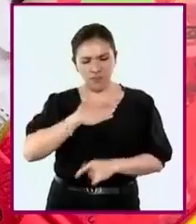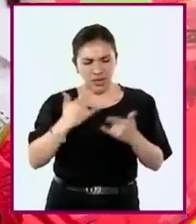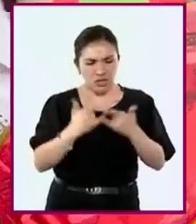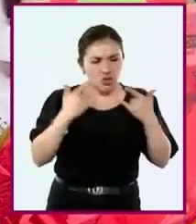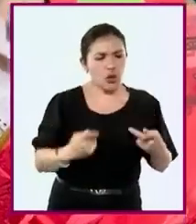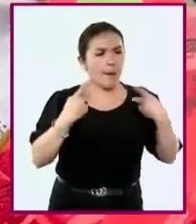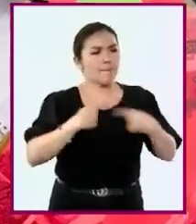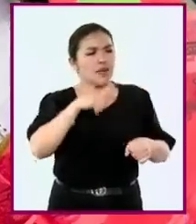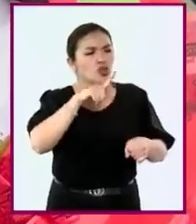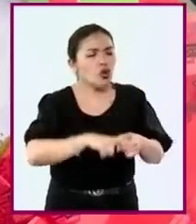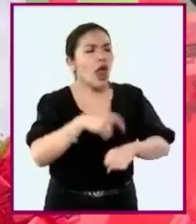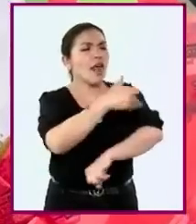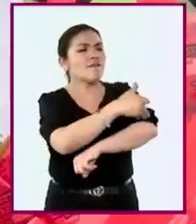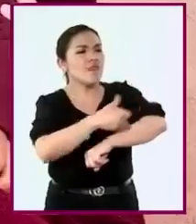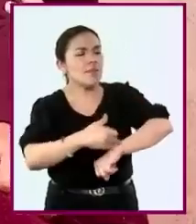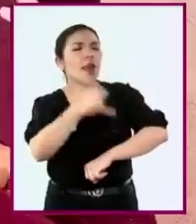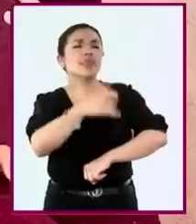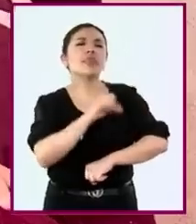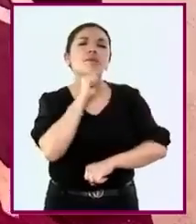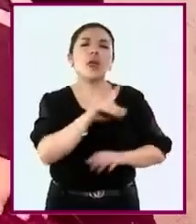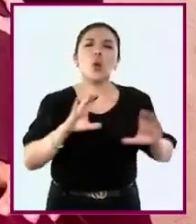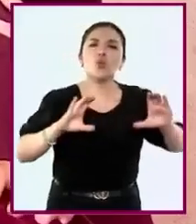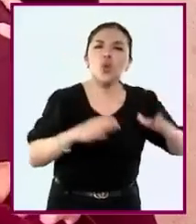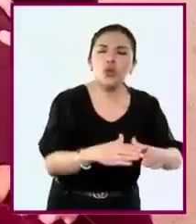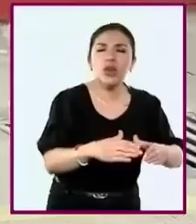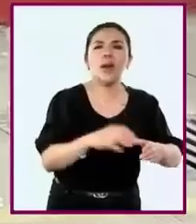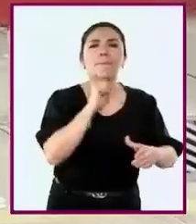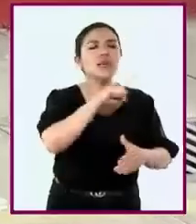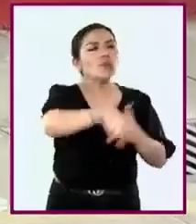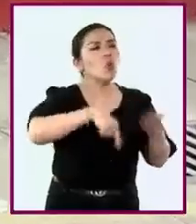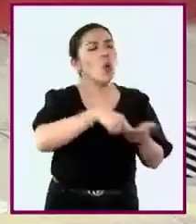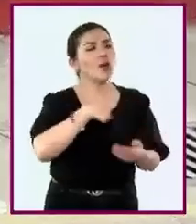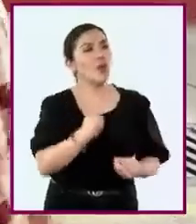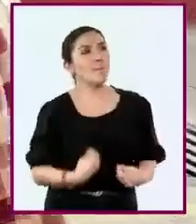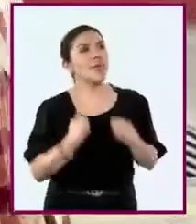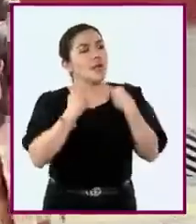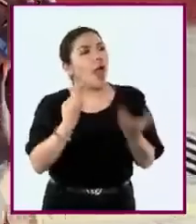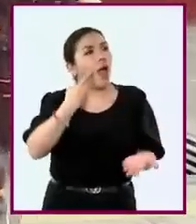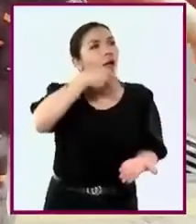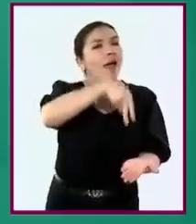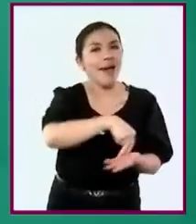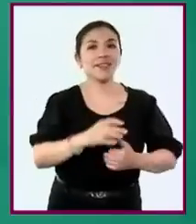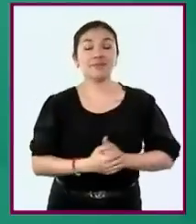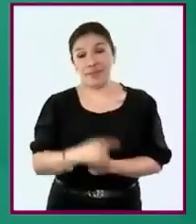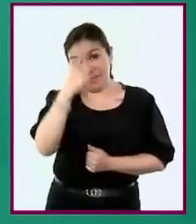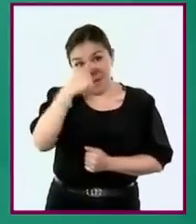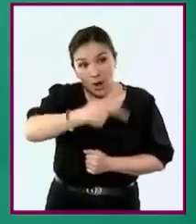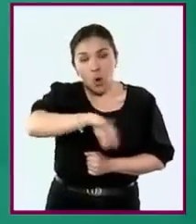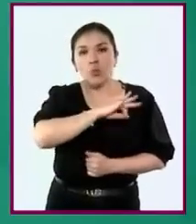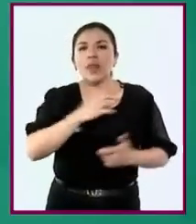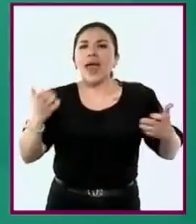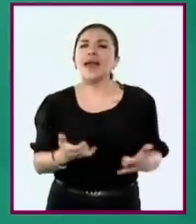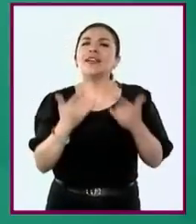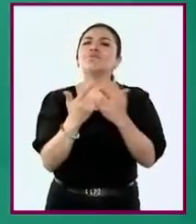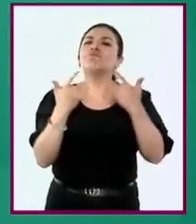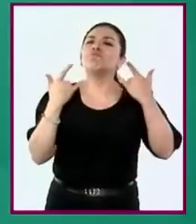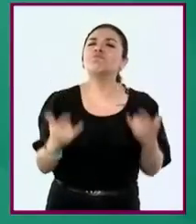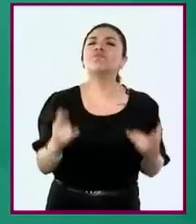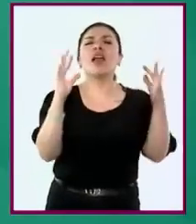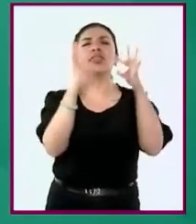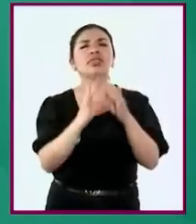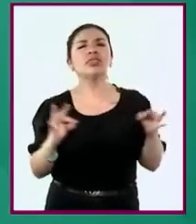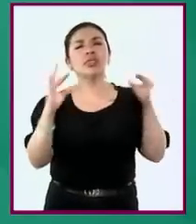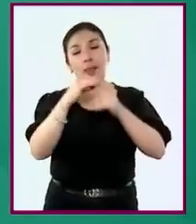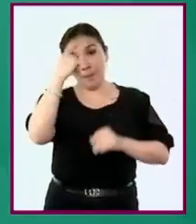personales, familiares y comunitarias y del lugar donde viven, para elaborar relatos